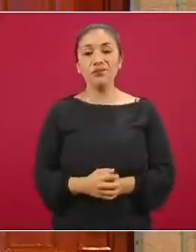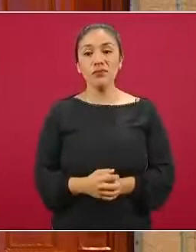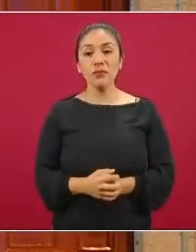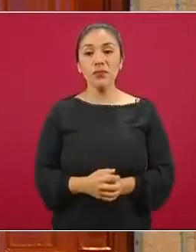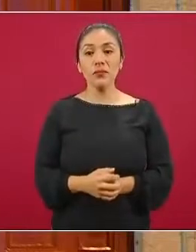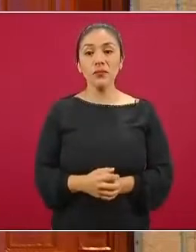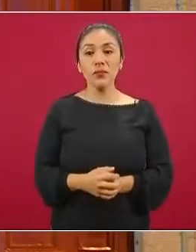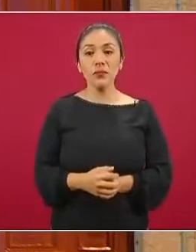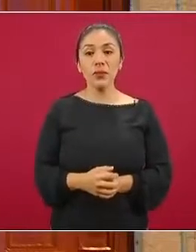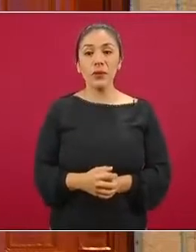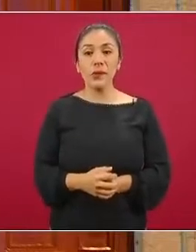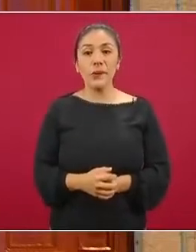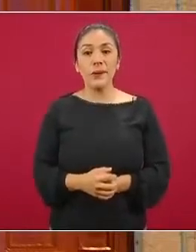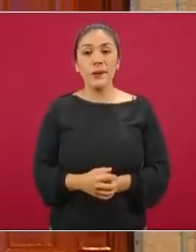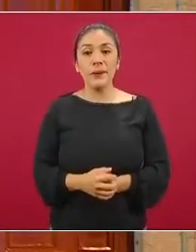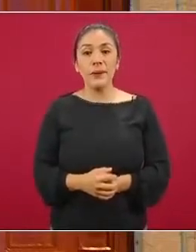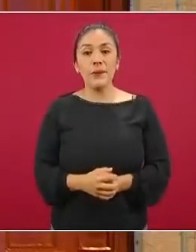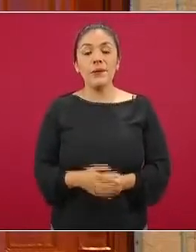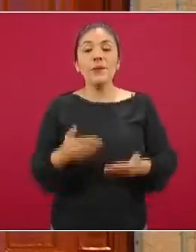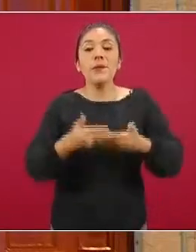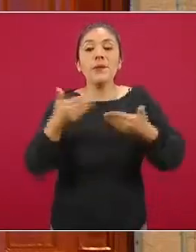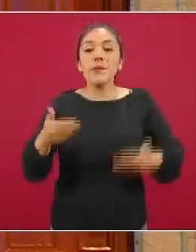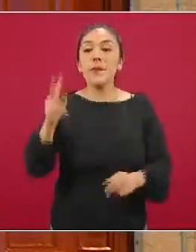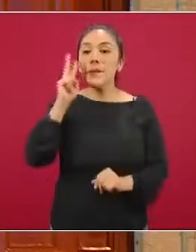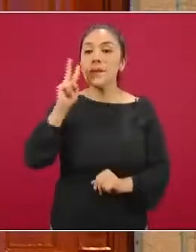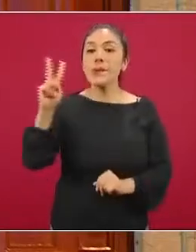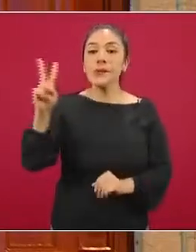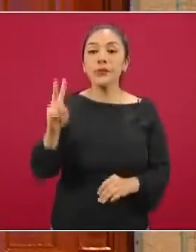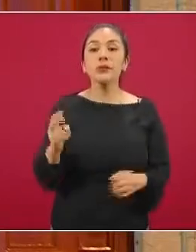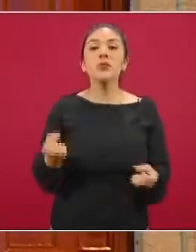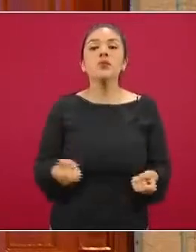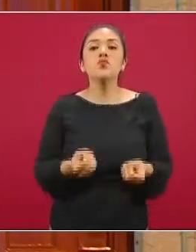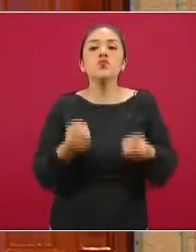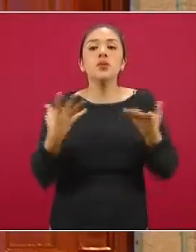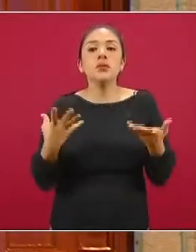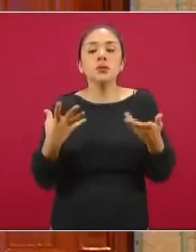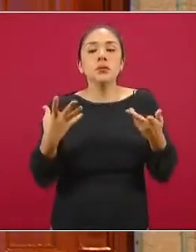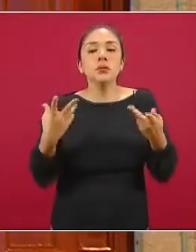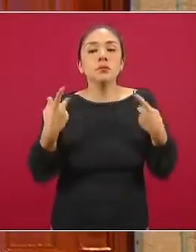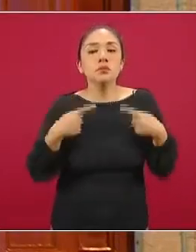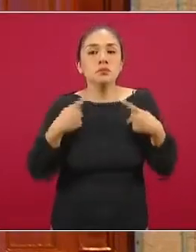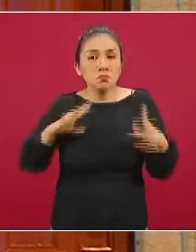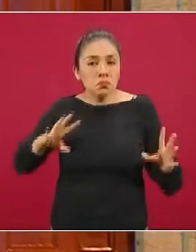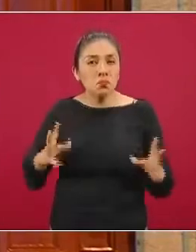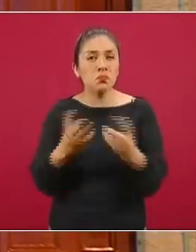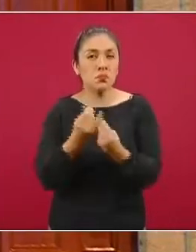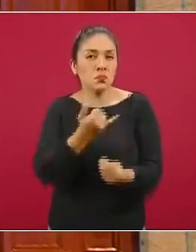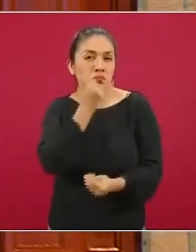diapositiva en donde ahora tenemos los casos estimados.